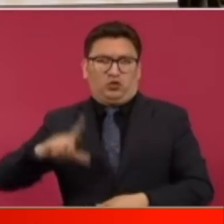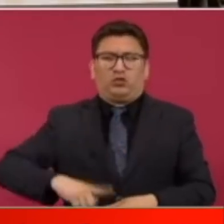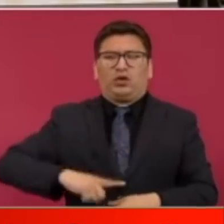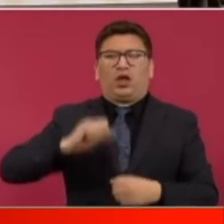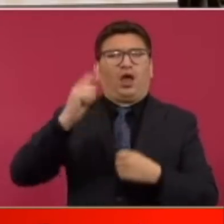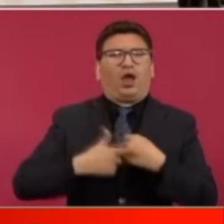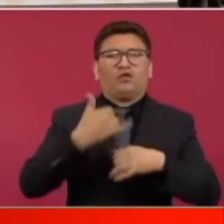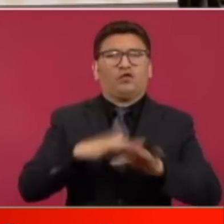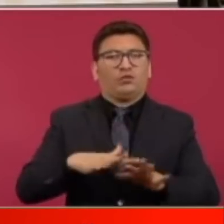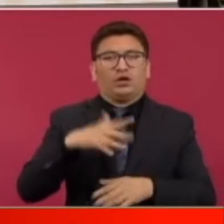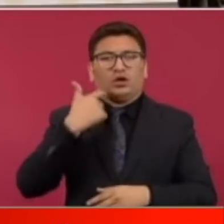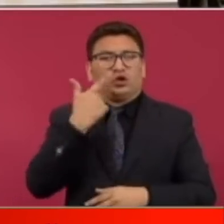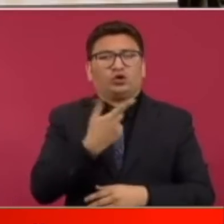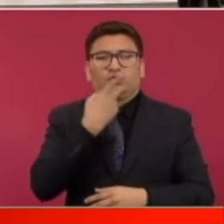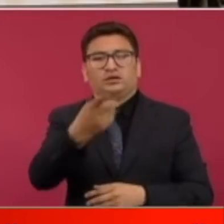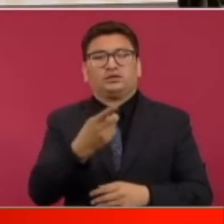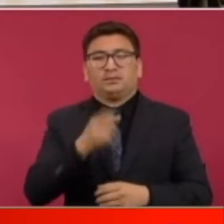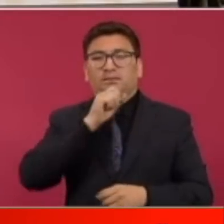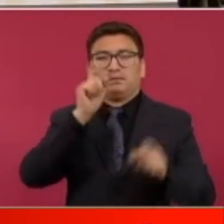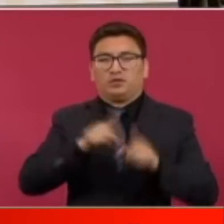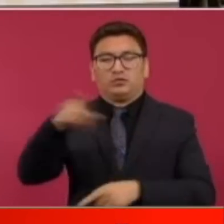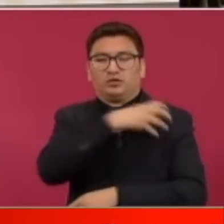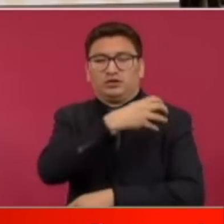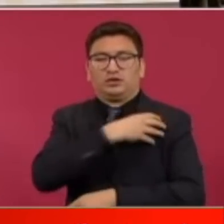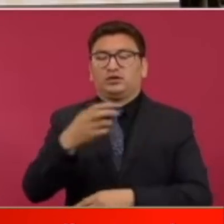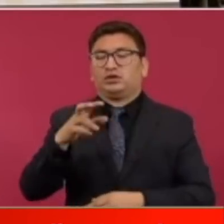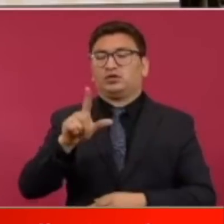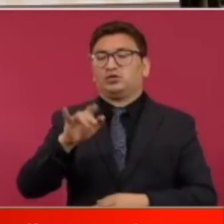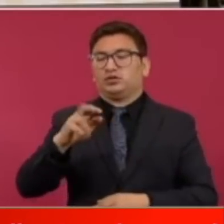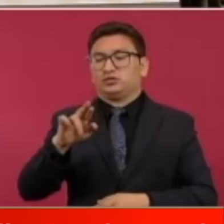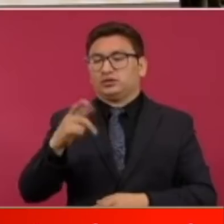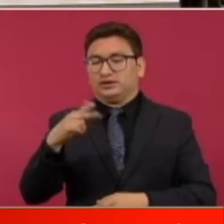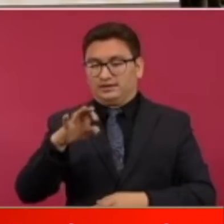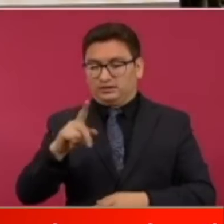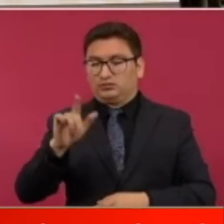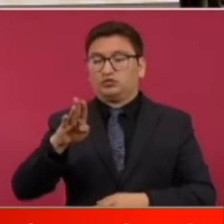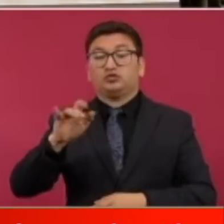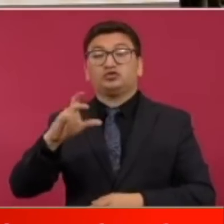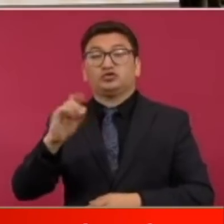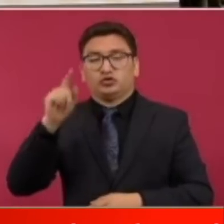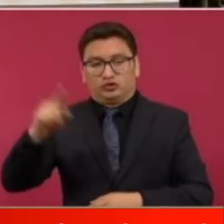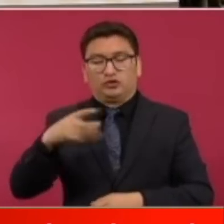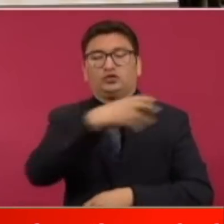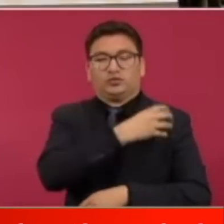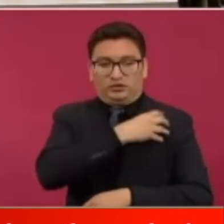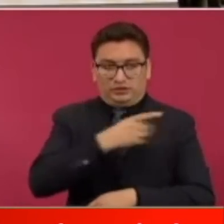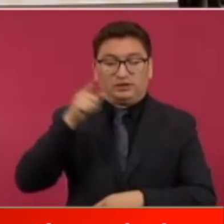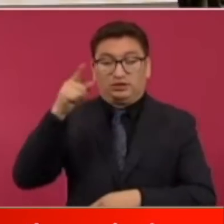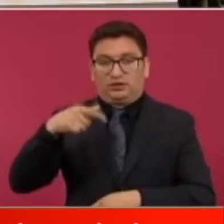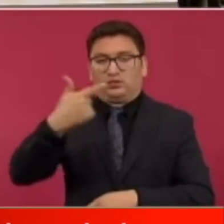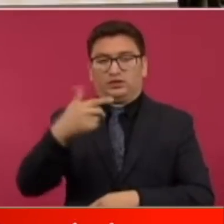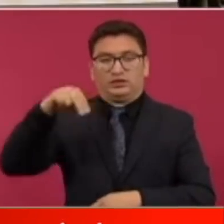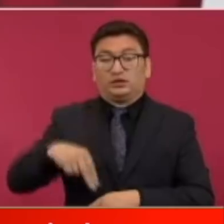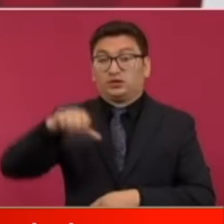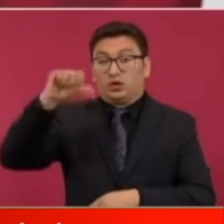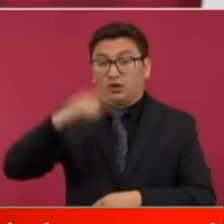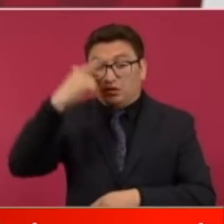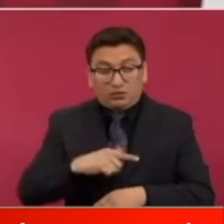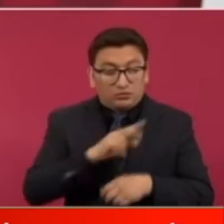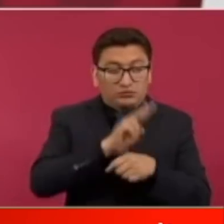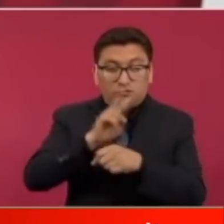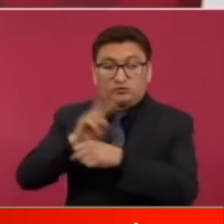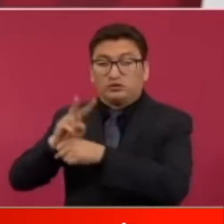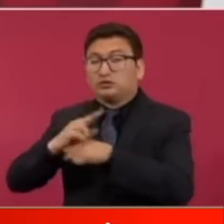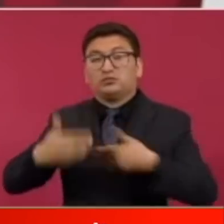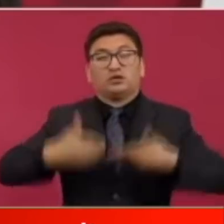alguna información que no quiere compartir que el mismísimo general Luis Rodríguez Bucio comandante de la guardia nacional en persona supervise esta noche las instalaciones de las